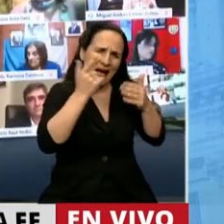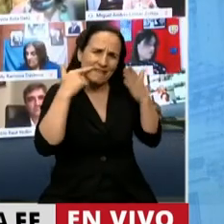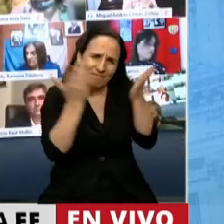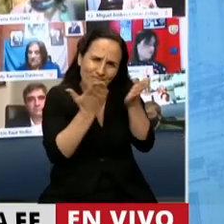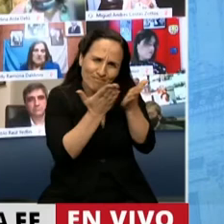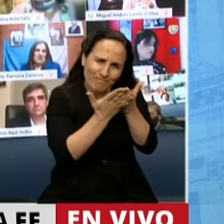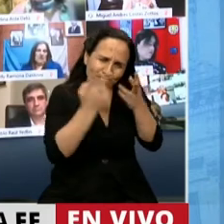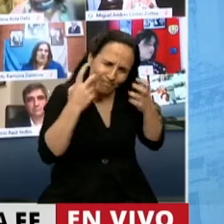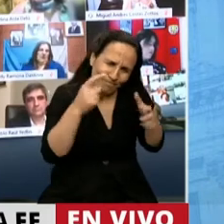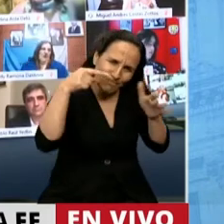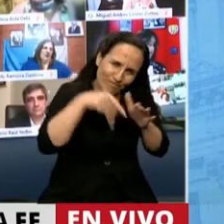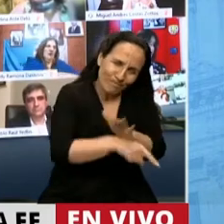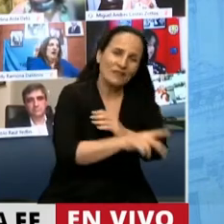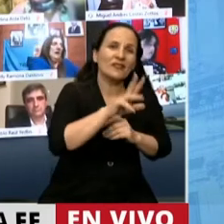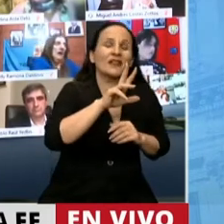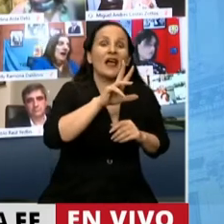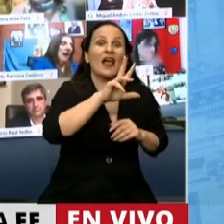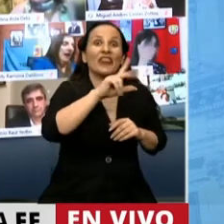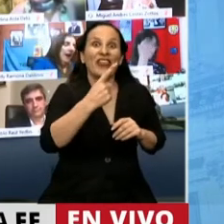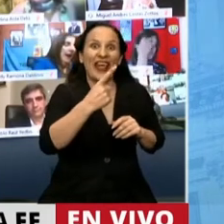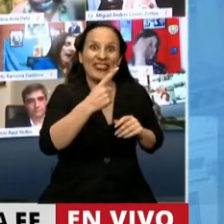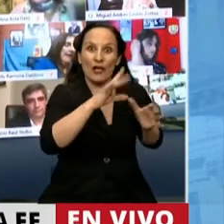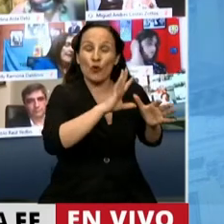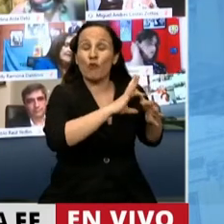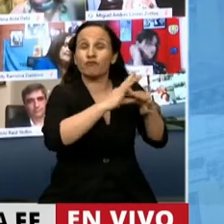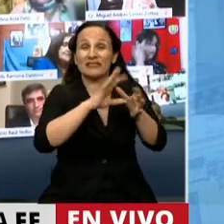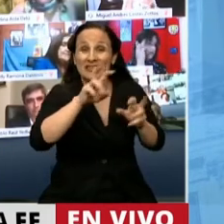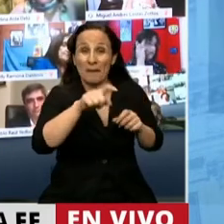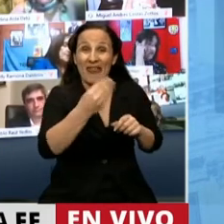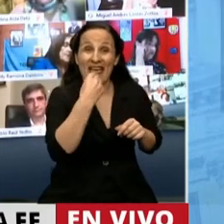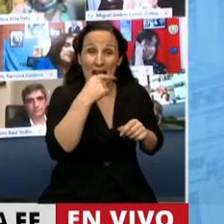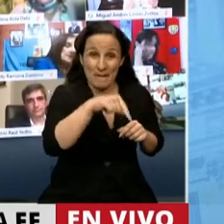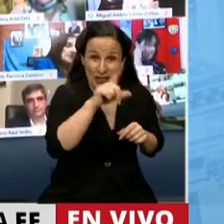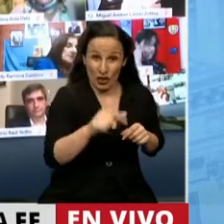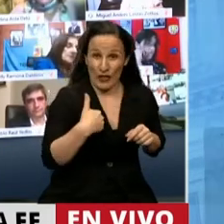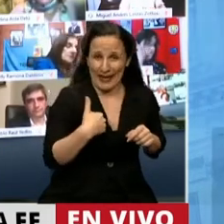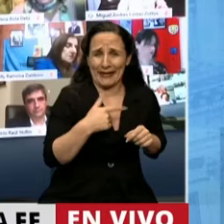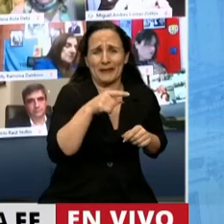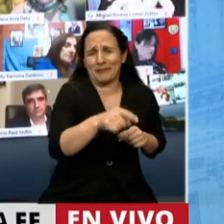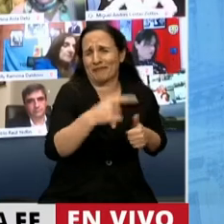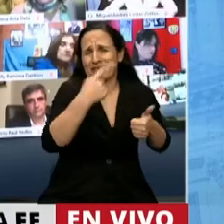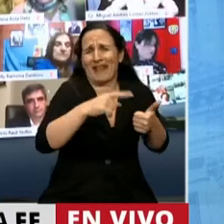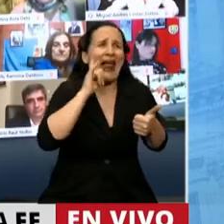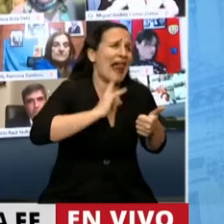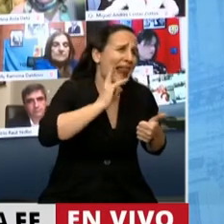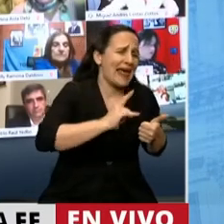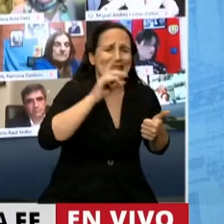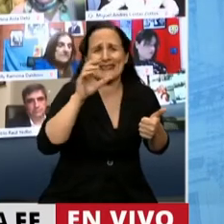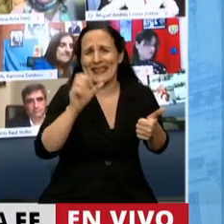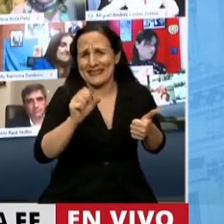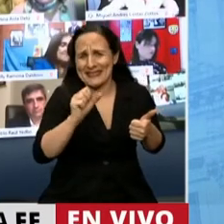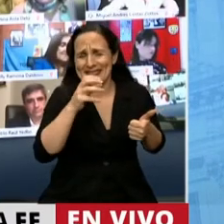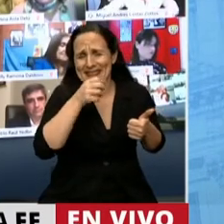profundo de las 31 cadenas agroalimentaria del país, todas las cárnicas, leche, la cítrica,